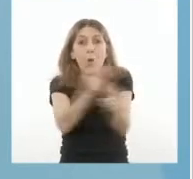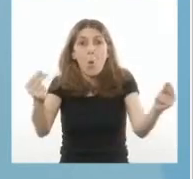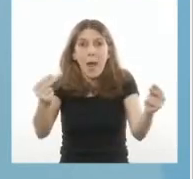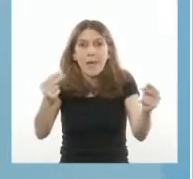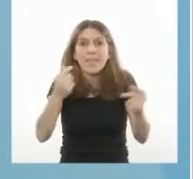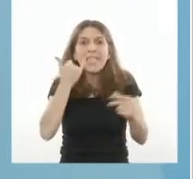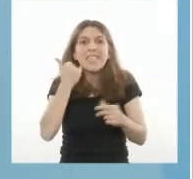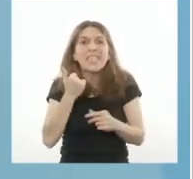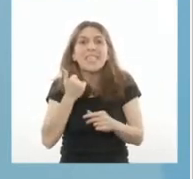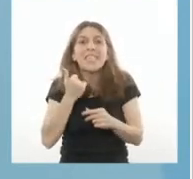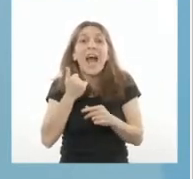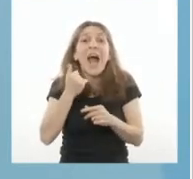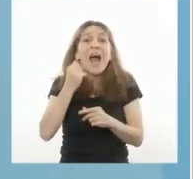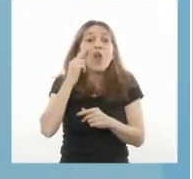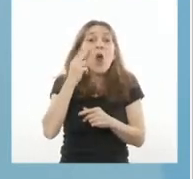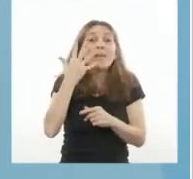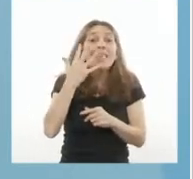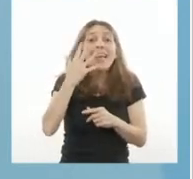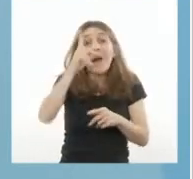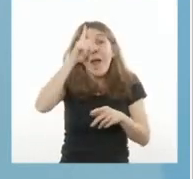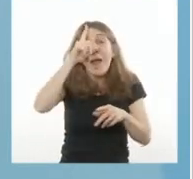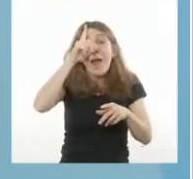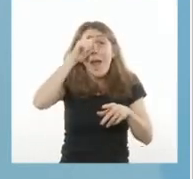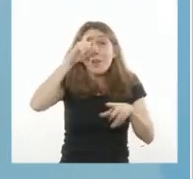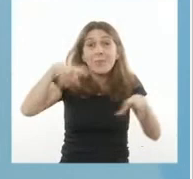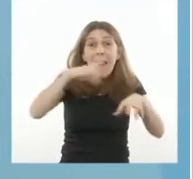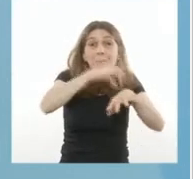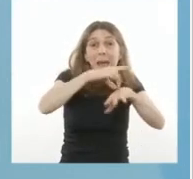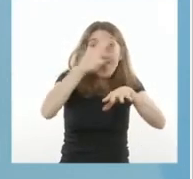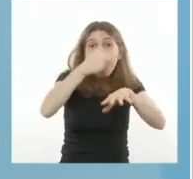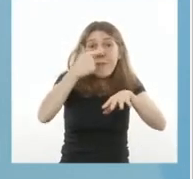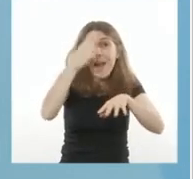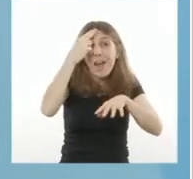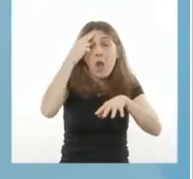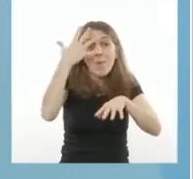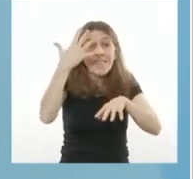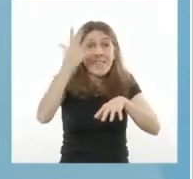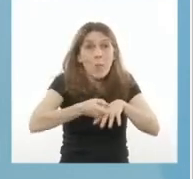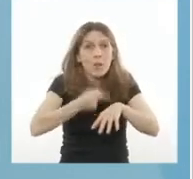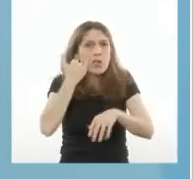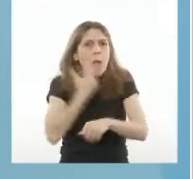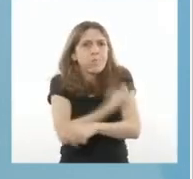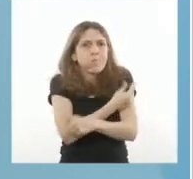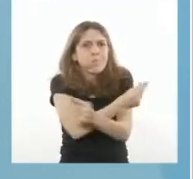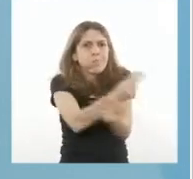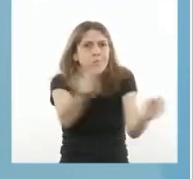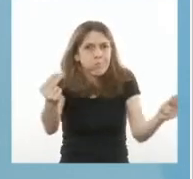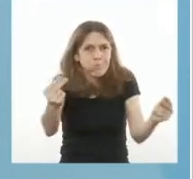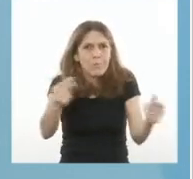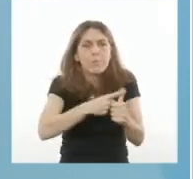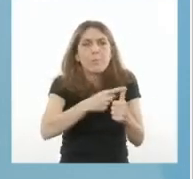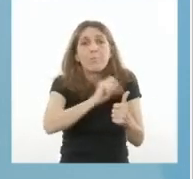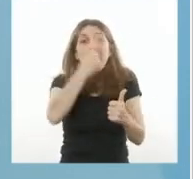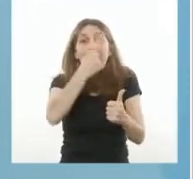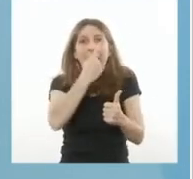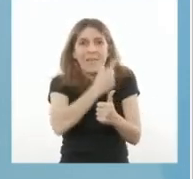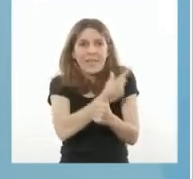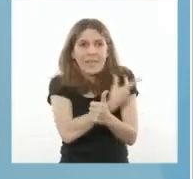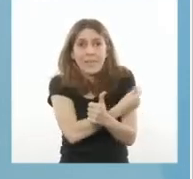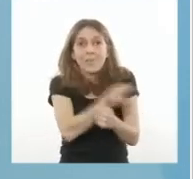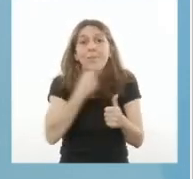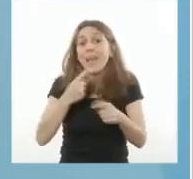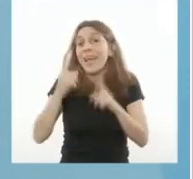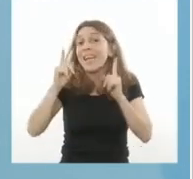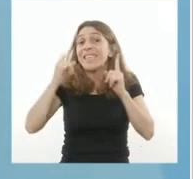95% del personal de salud. Terminamos el mes de abril con más del 70% de los